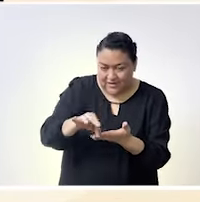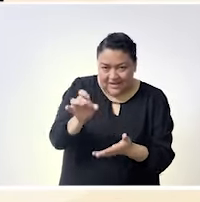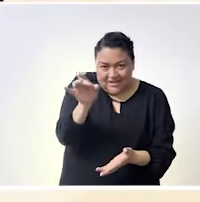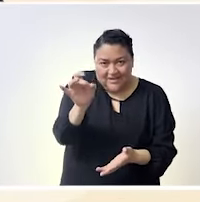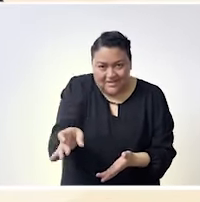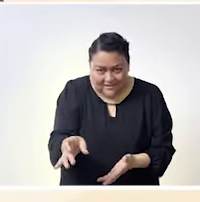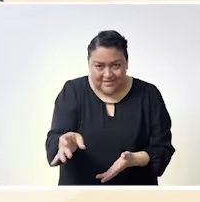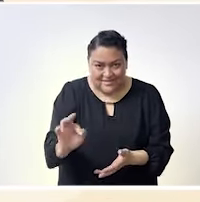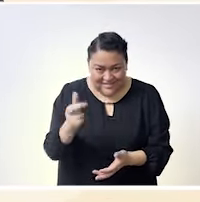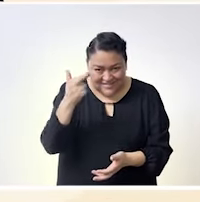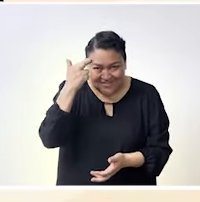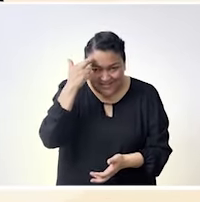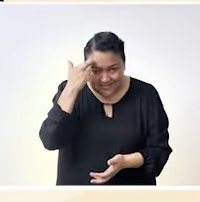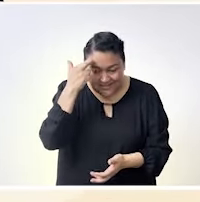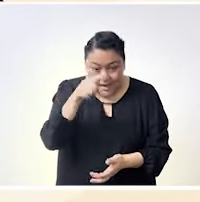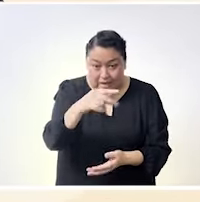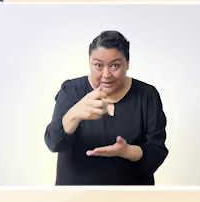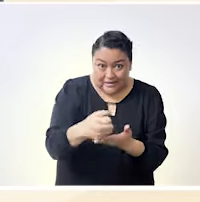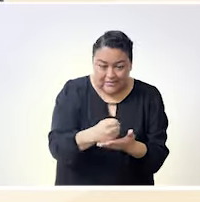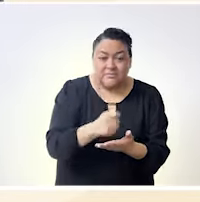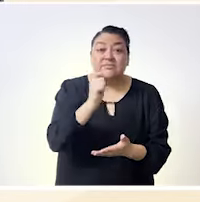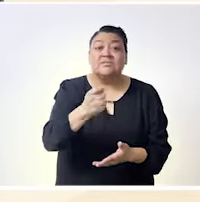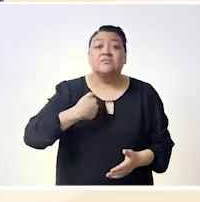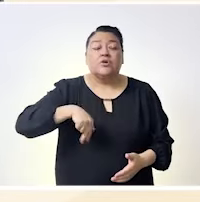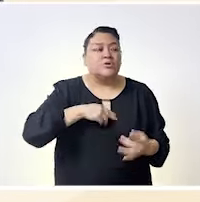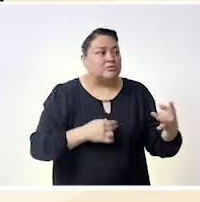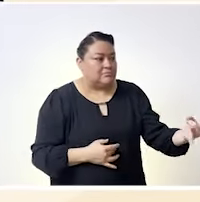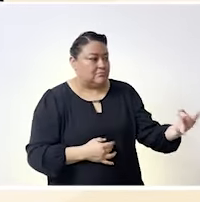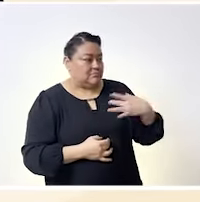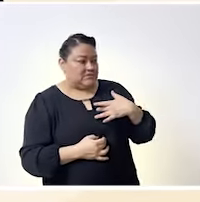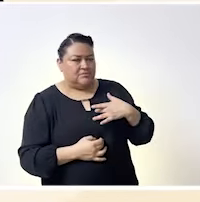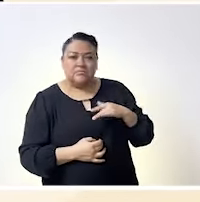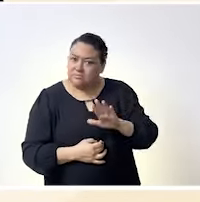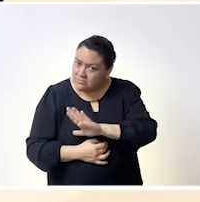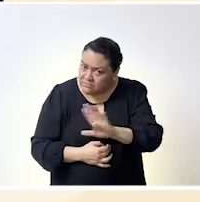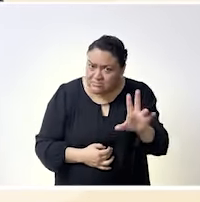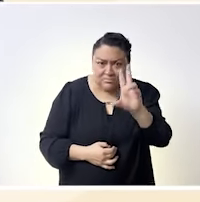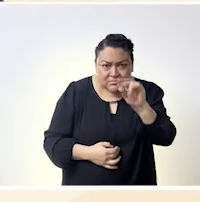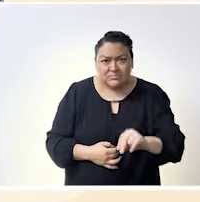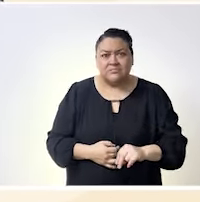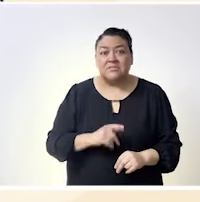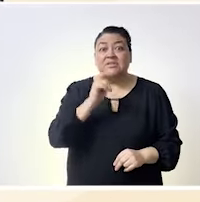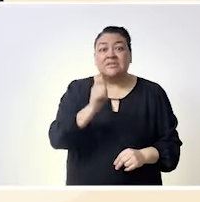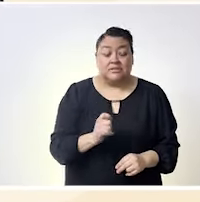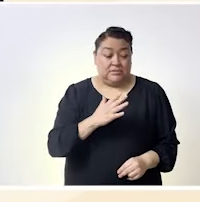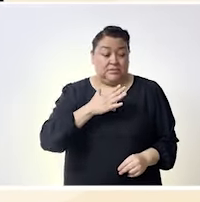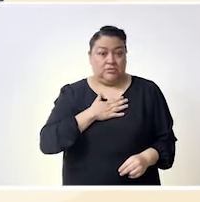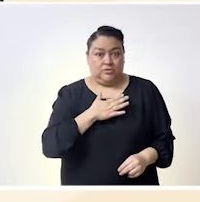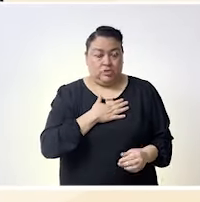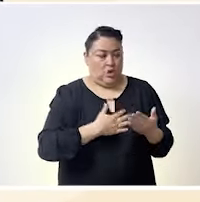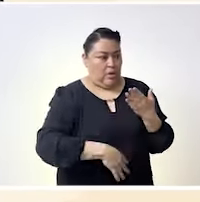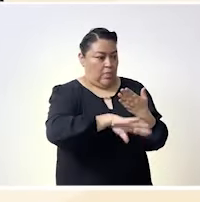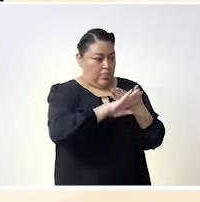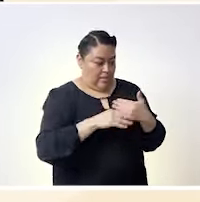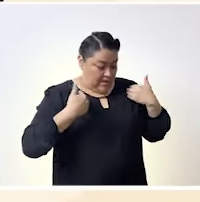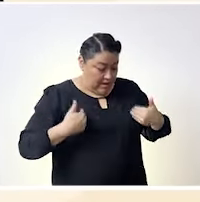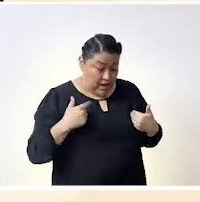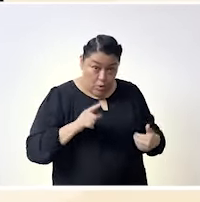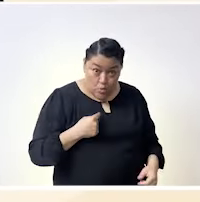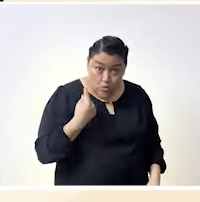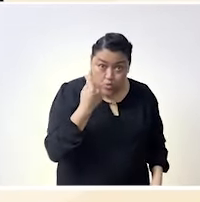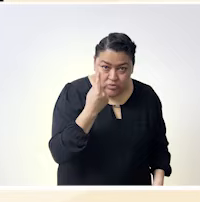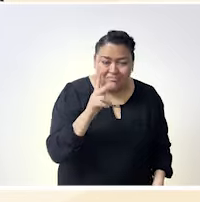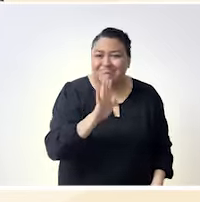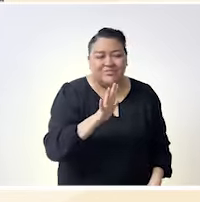hacía que nos ganaba entonces siento que no nos podemos dejar ganar en esta batalla que no es personal que no es una